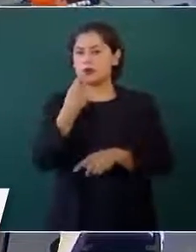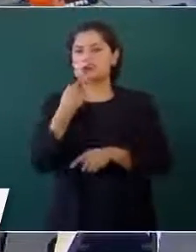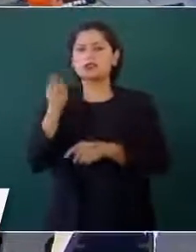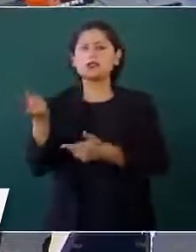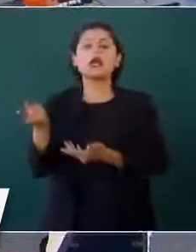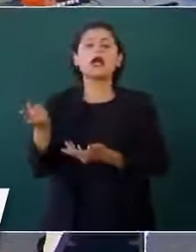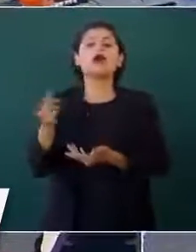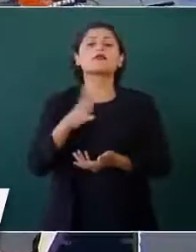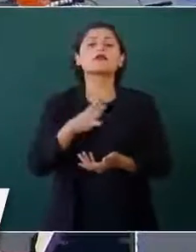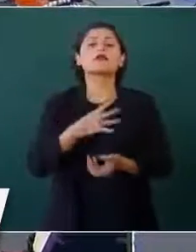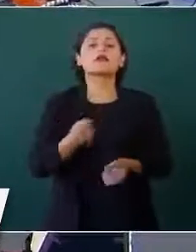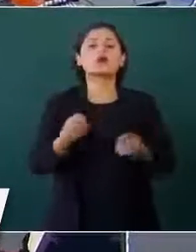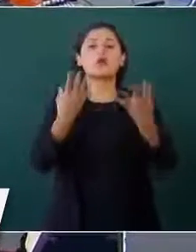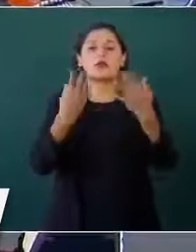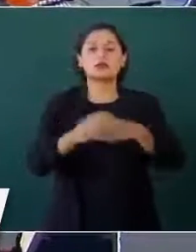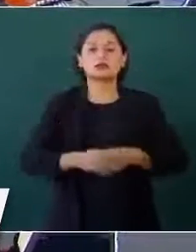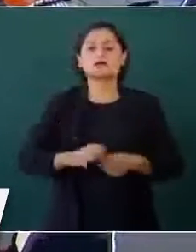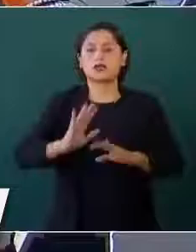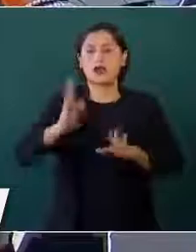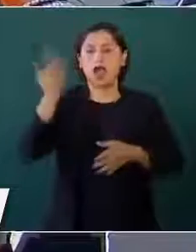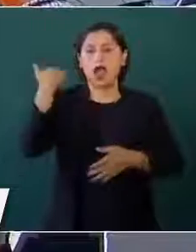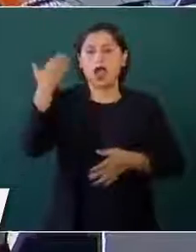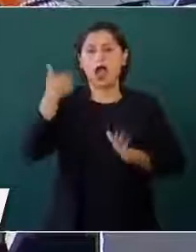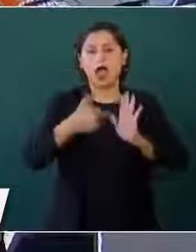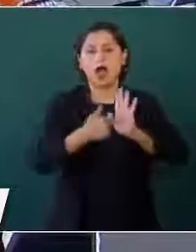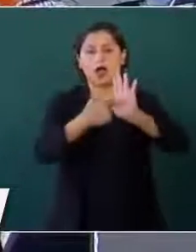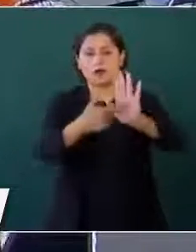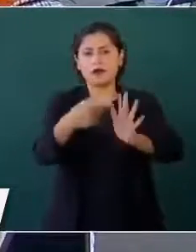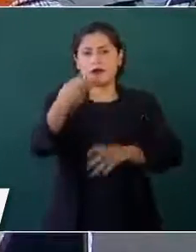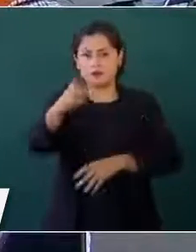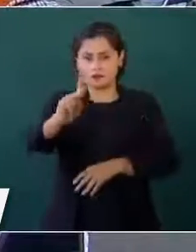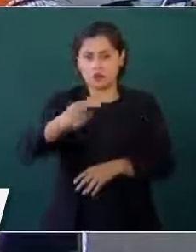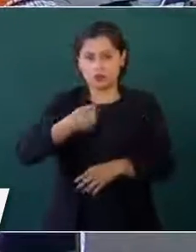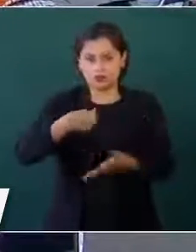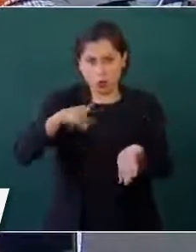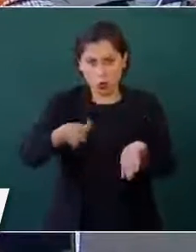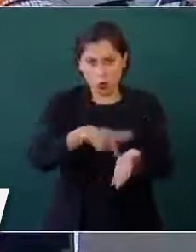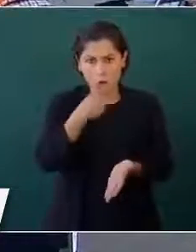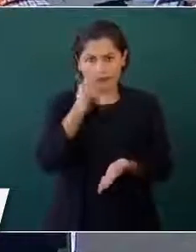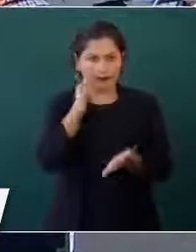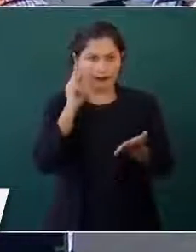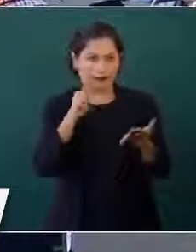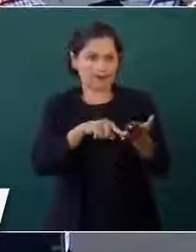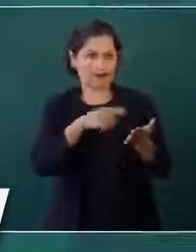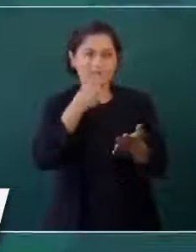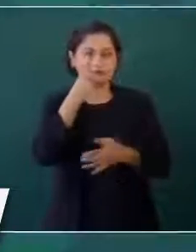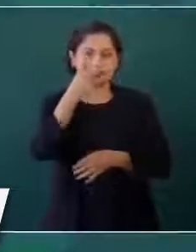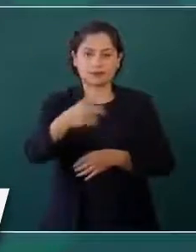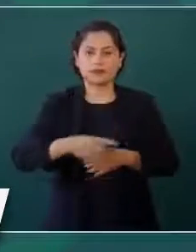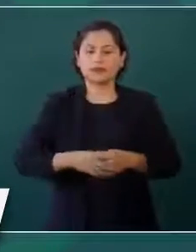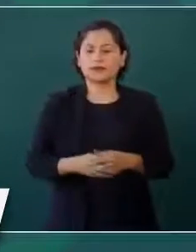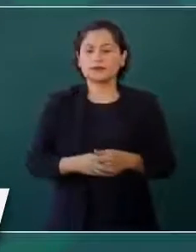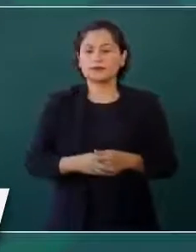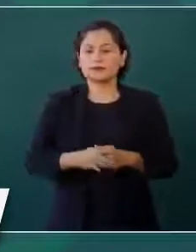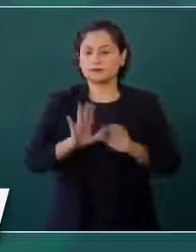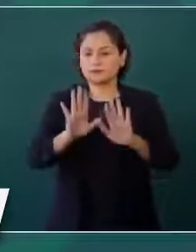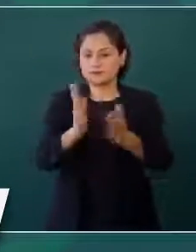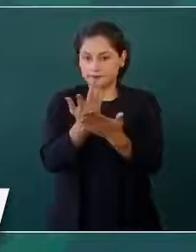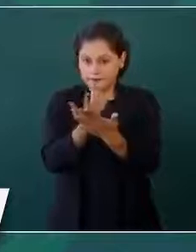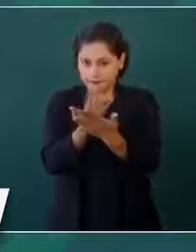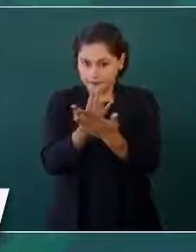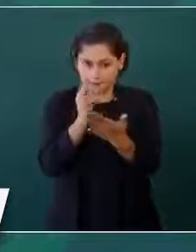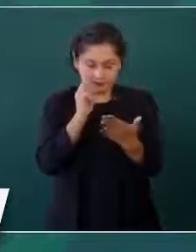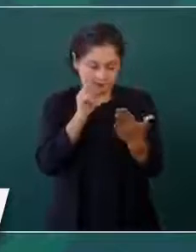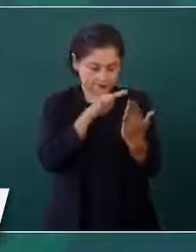voy a… ya se presentó, pero les voy a dar el dato. Permítanme un